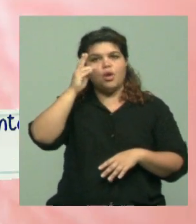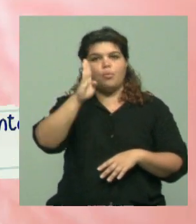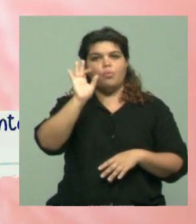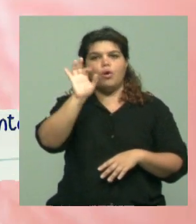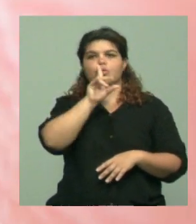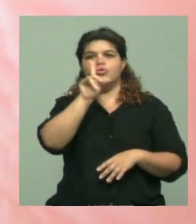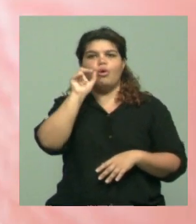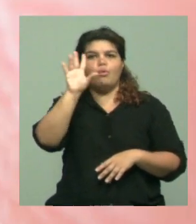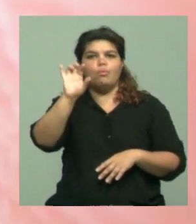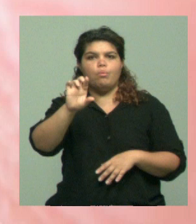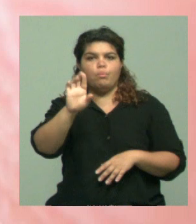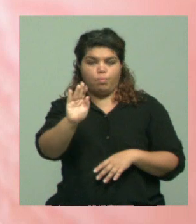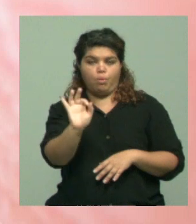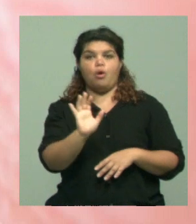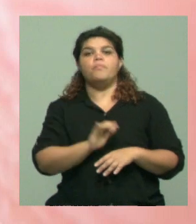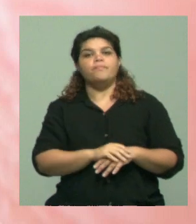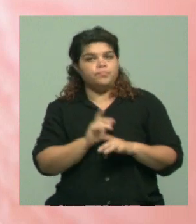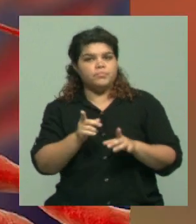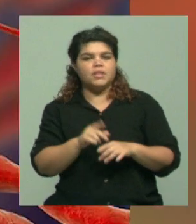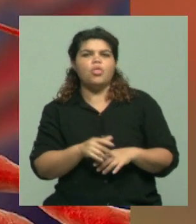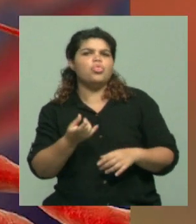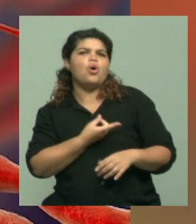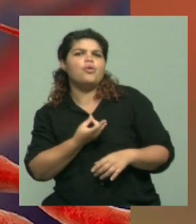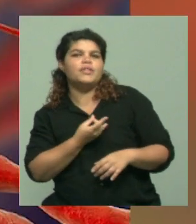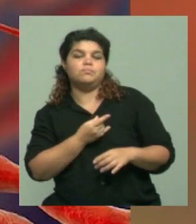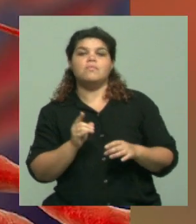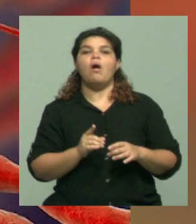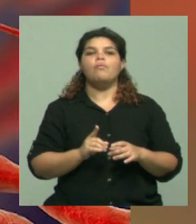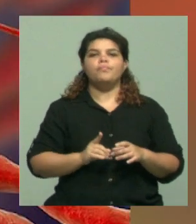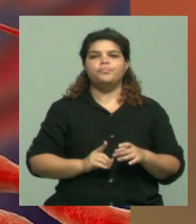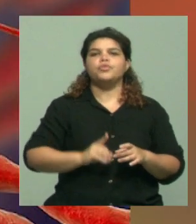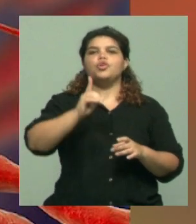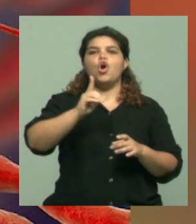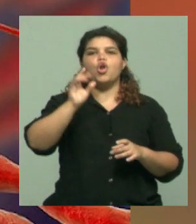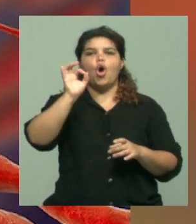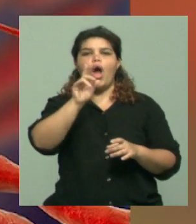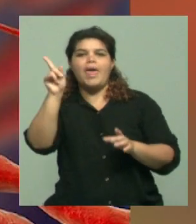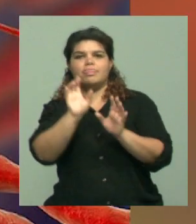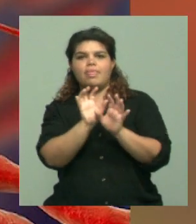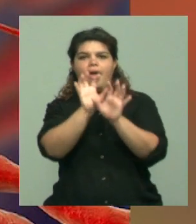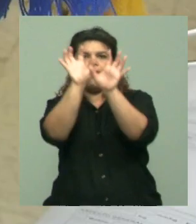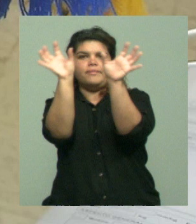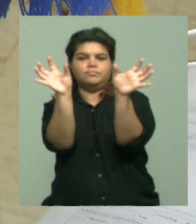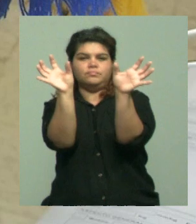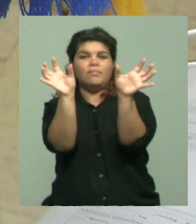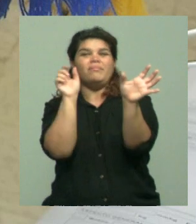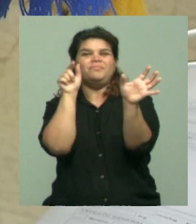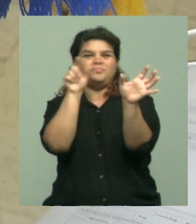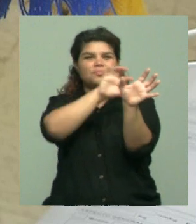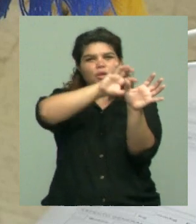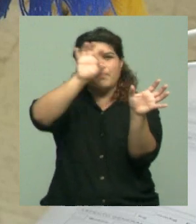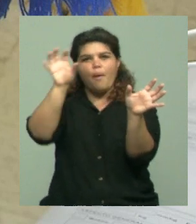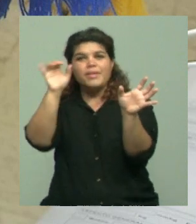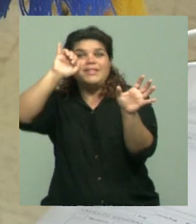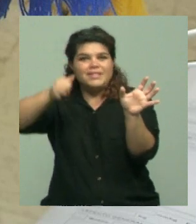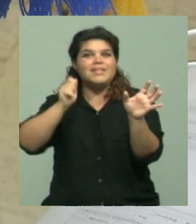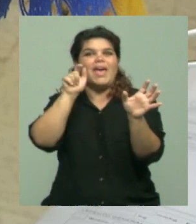zona endémica del mismo es en el NOA, en las provincias del noroeste argentino y noreste argentino, ¿no? Nueve provincias es endémica la enfermedad porque